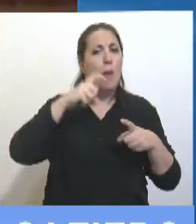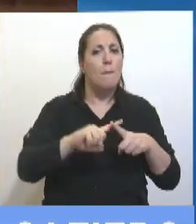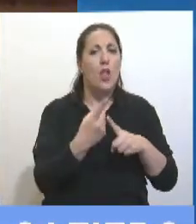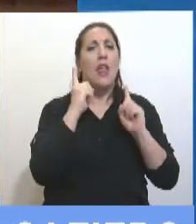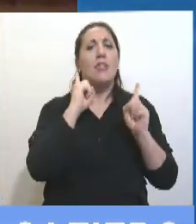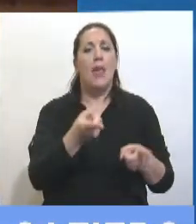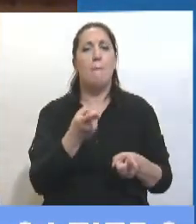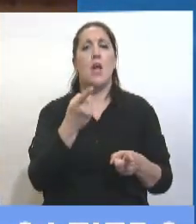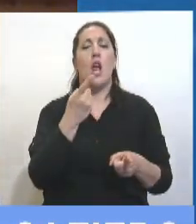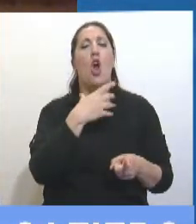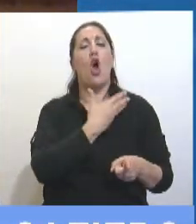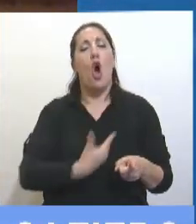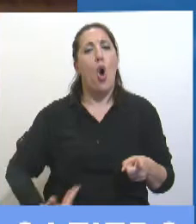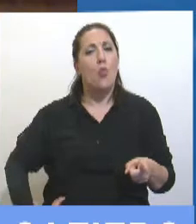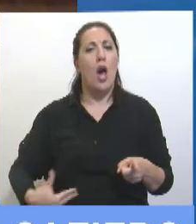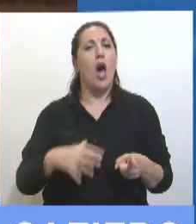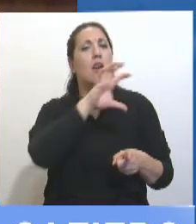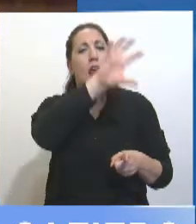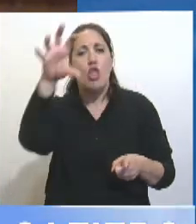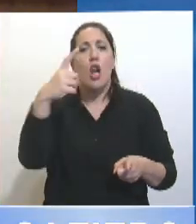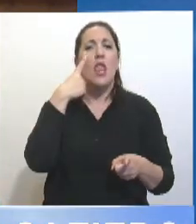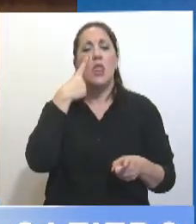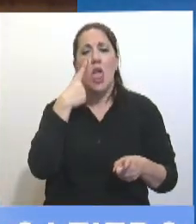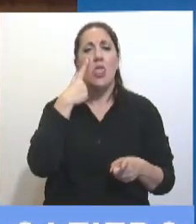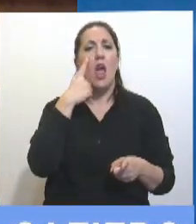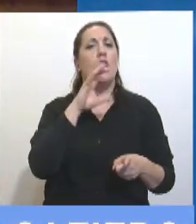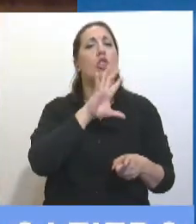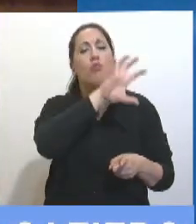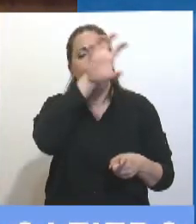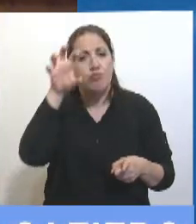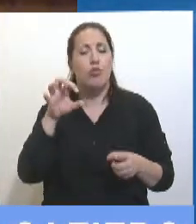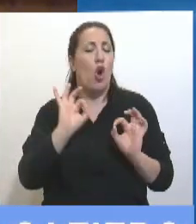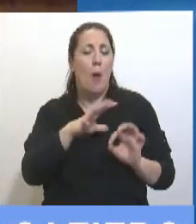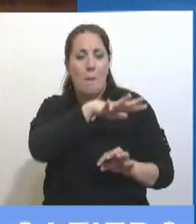gobernadores de distintos signos y los intendentes para llevar un proceso